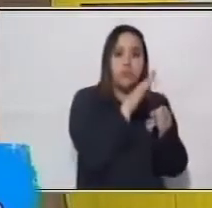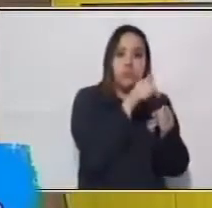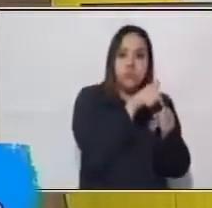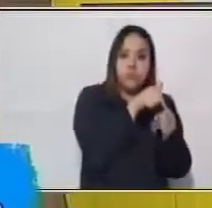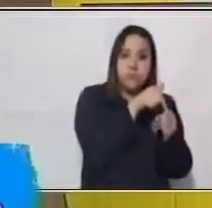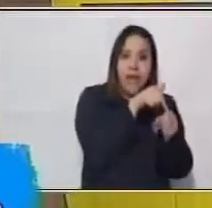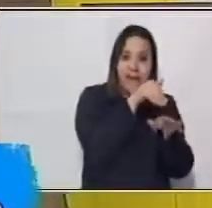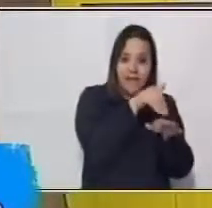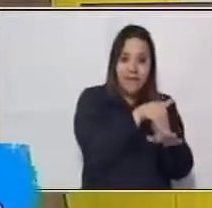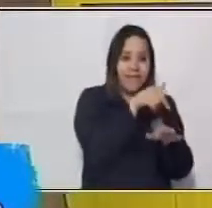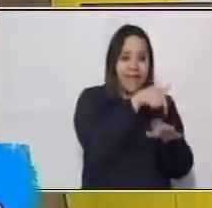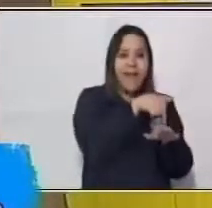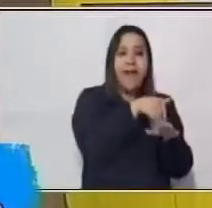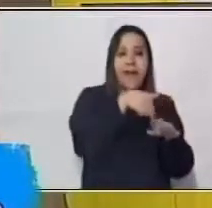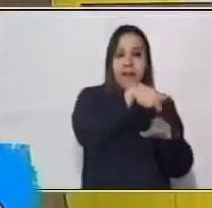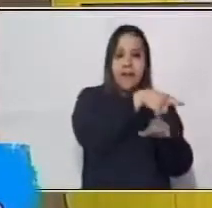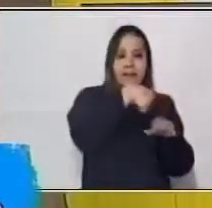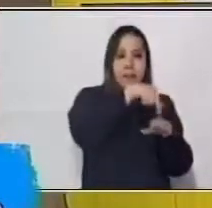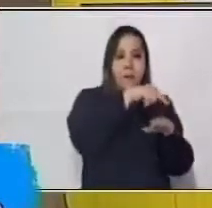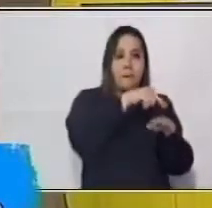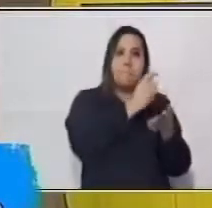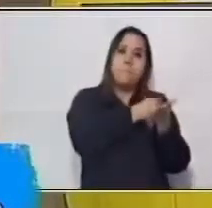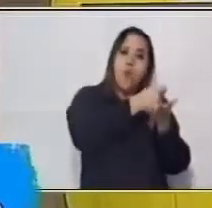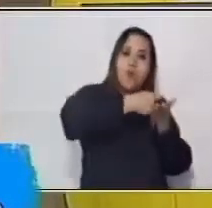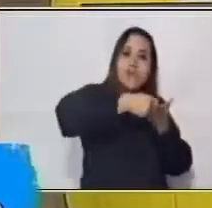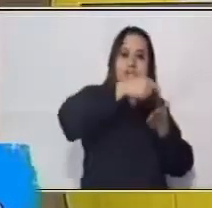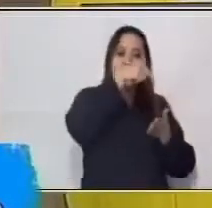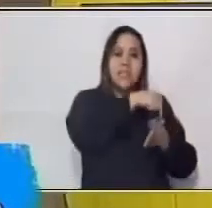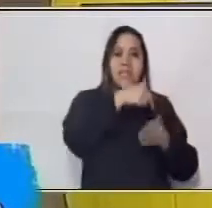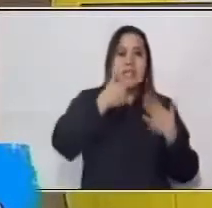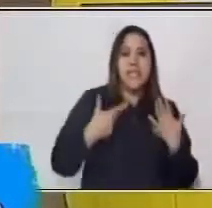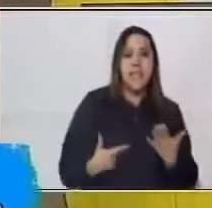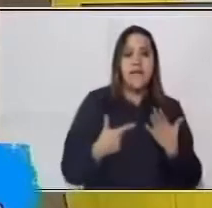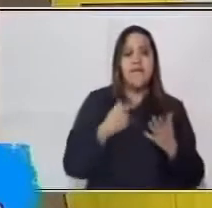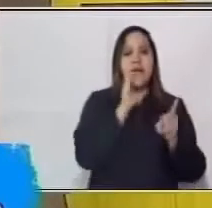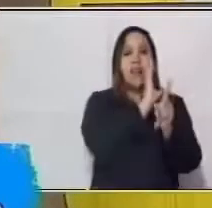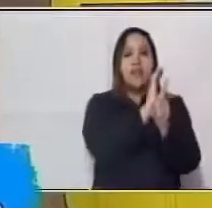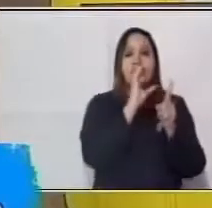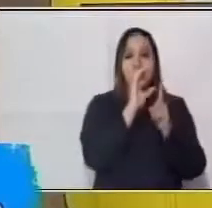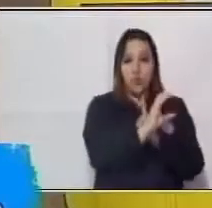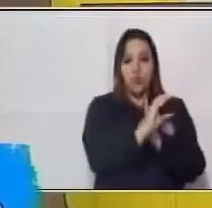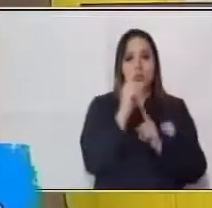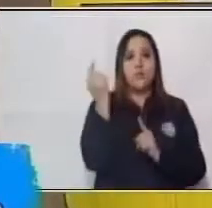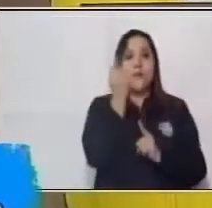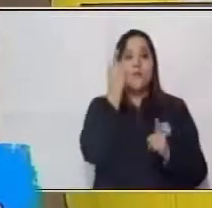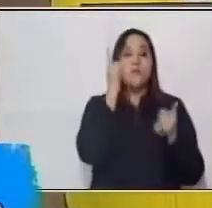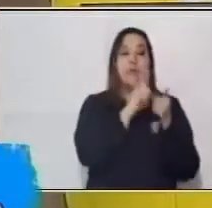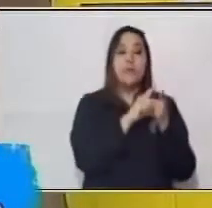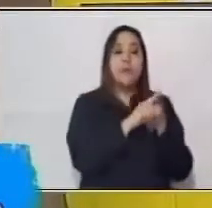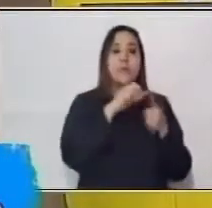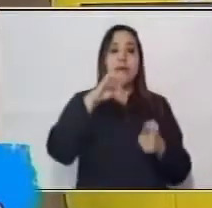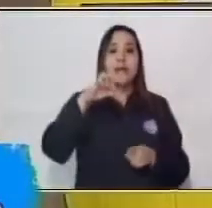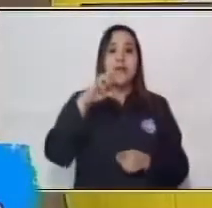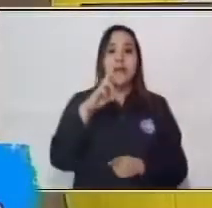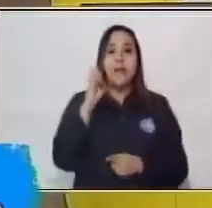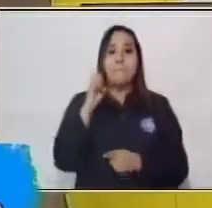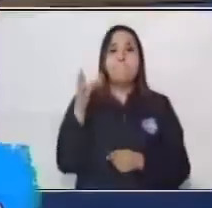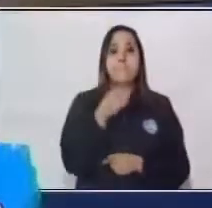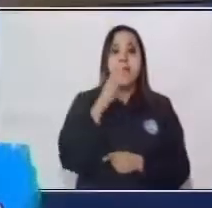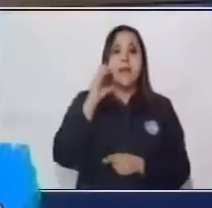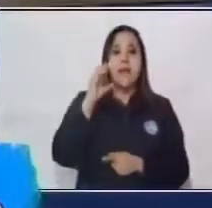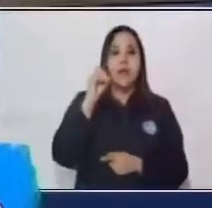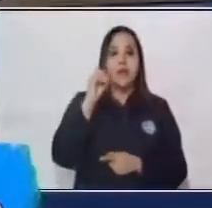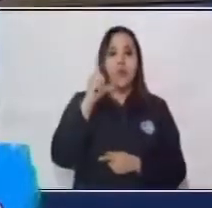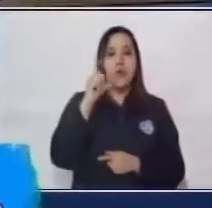Pues vamos a empezar con el primer movimiento literario, que es la literatura precolombina. Como su nombre lo dice, es